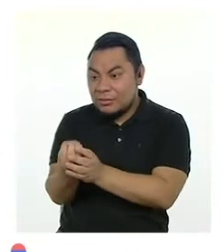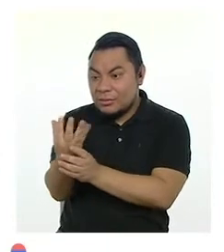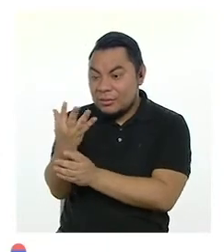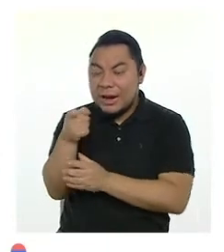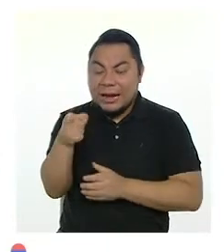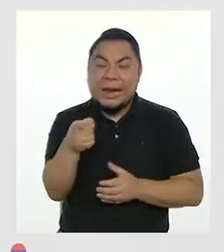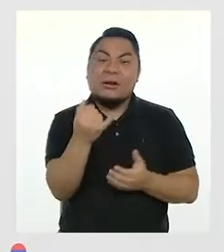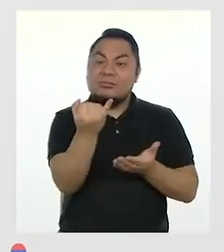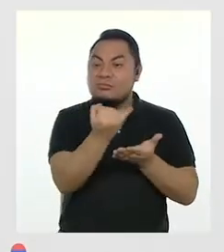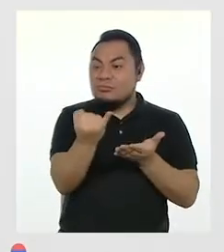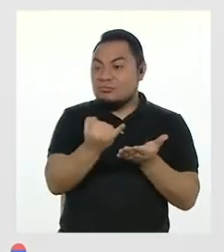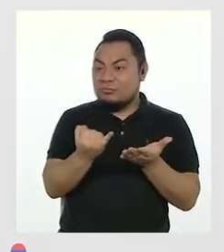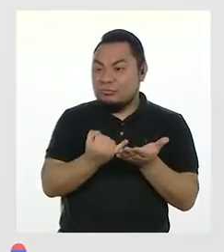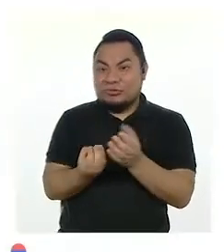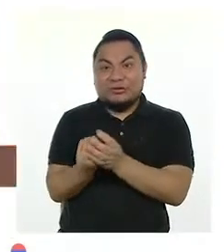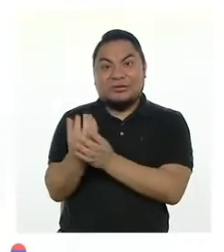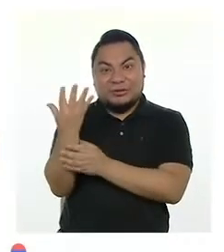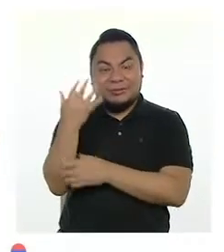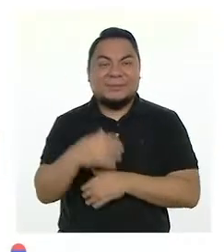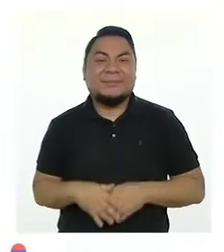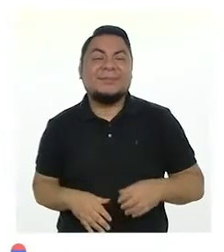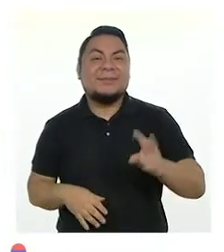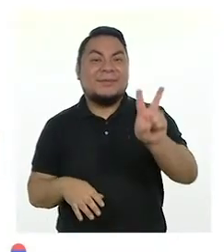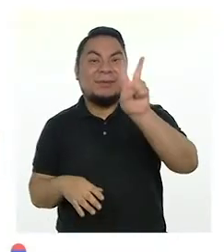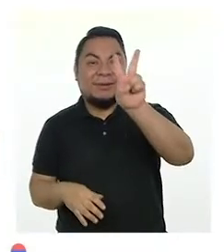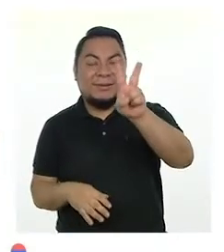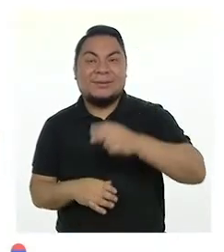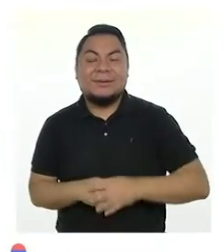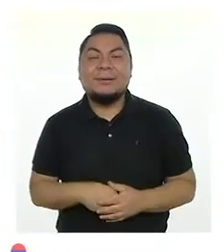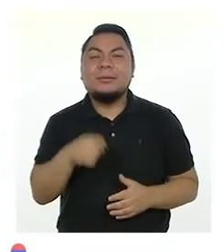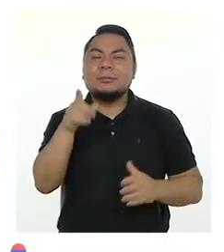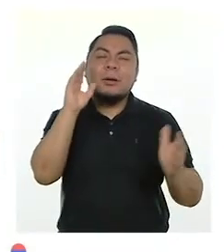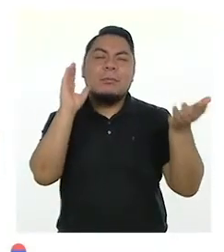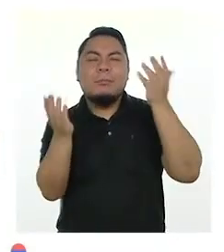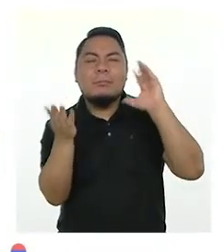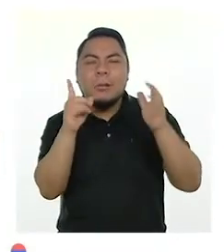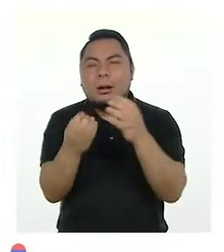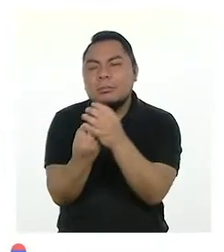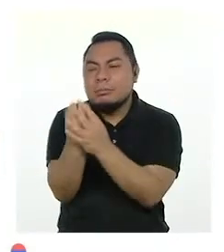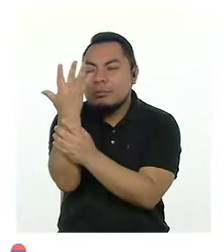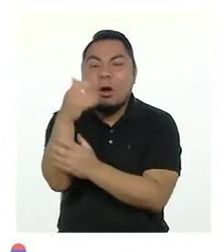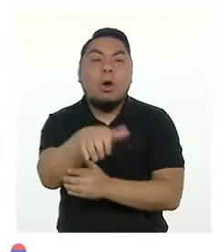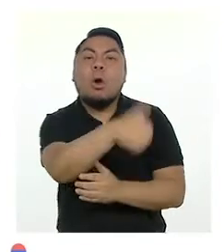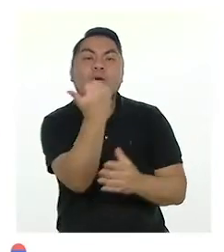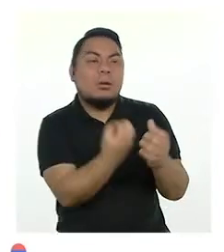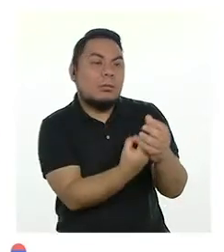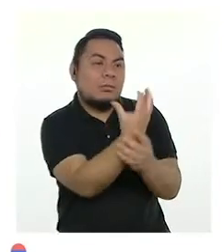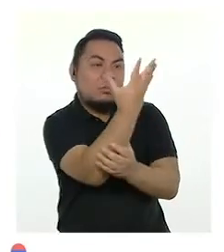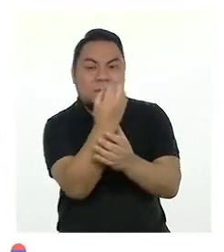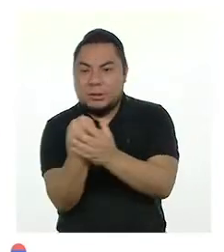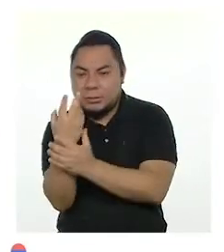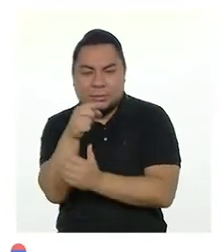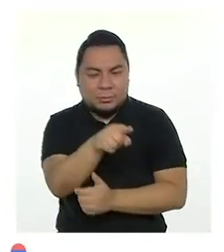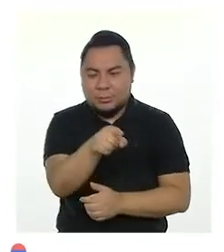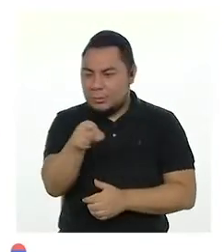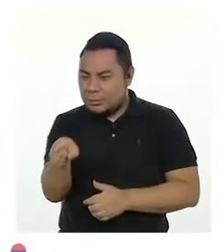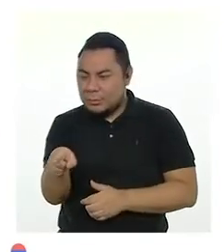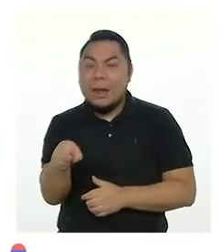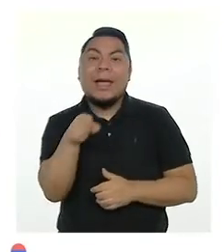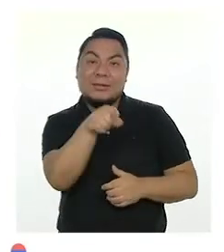desde la siembra. Dos. Comparen su planta con otra planta que hayan sembrado.